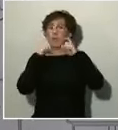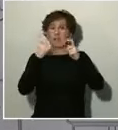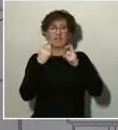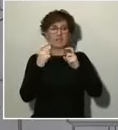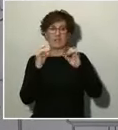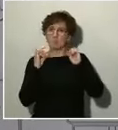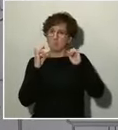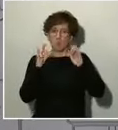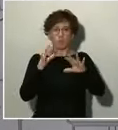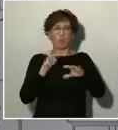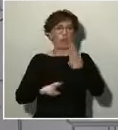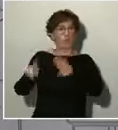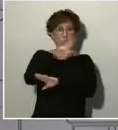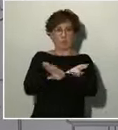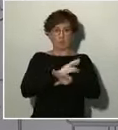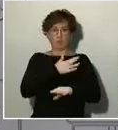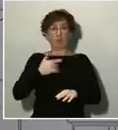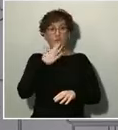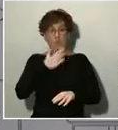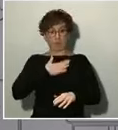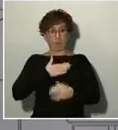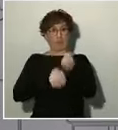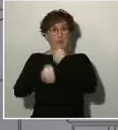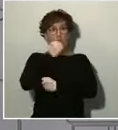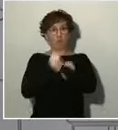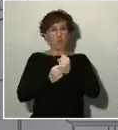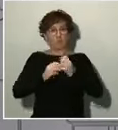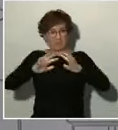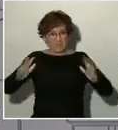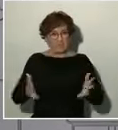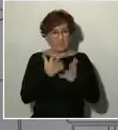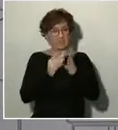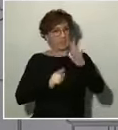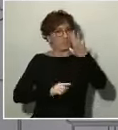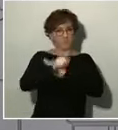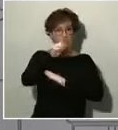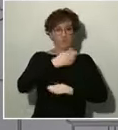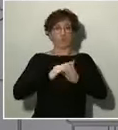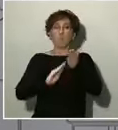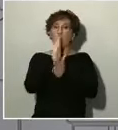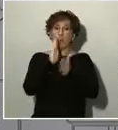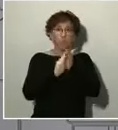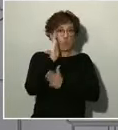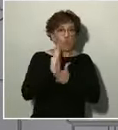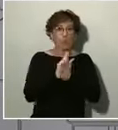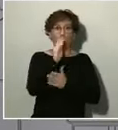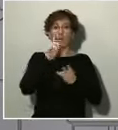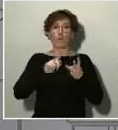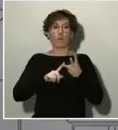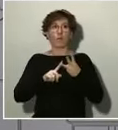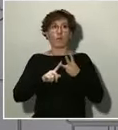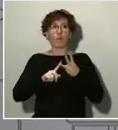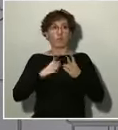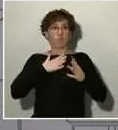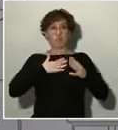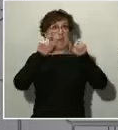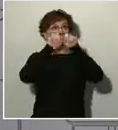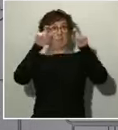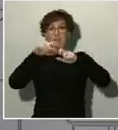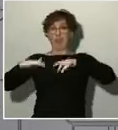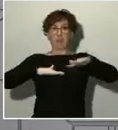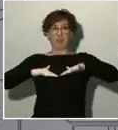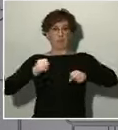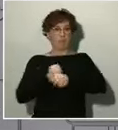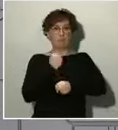economía, es decir, nuestra producción, nuestro dinamismo empresarial y nuestro empleo.